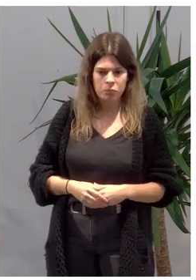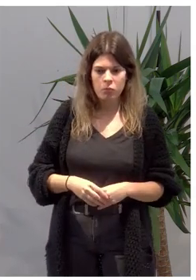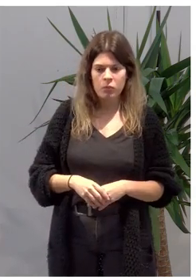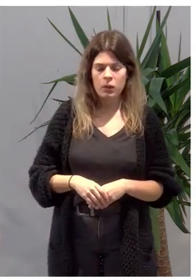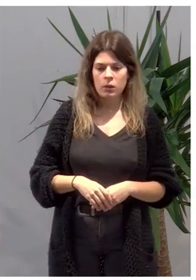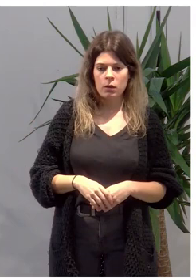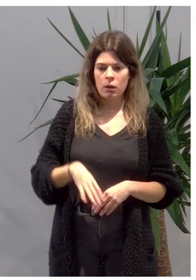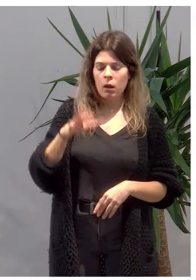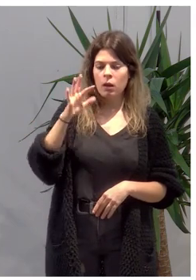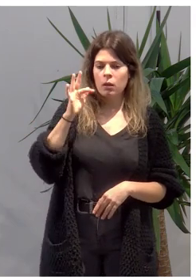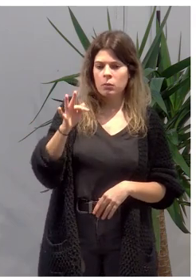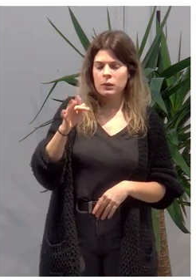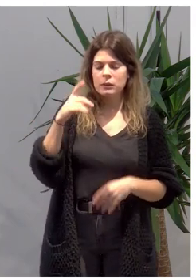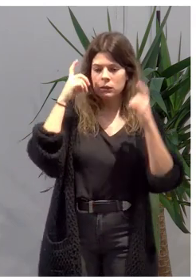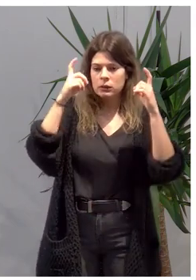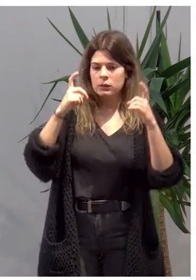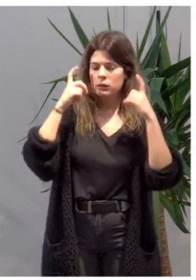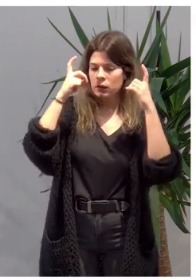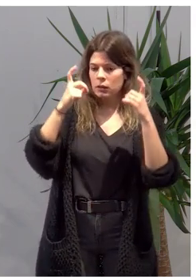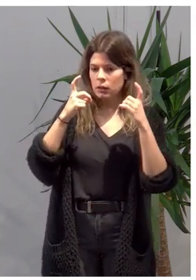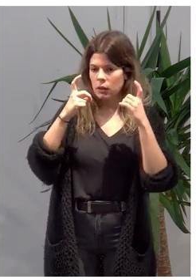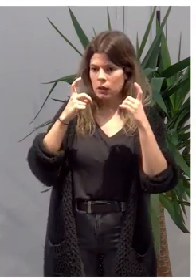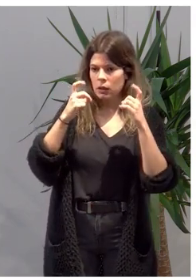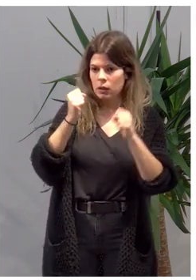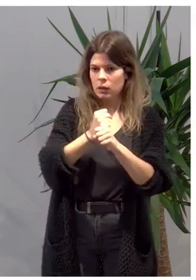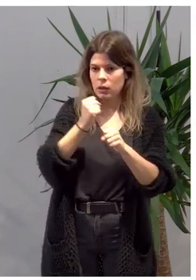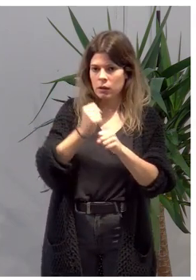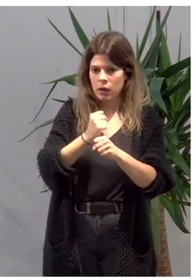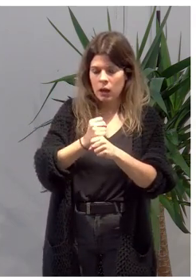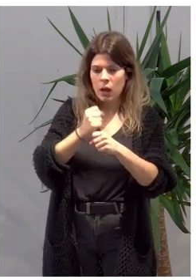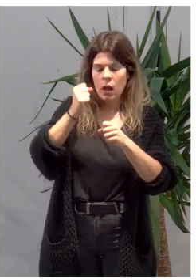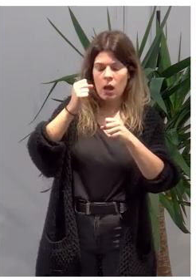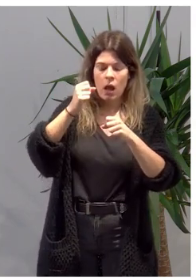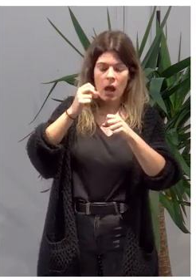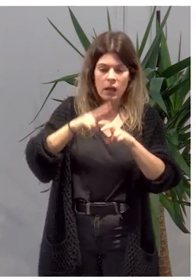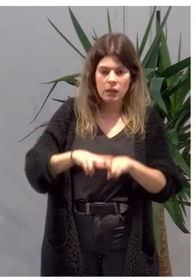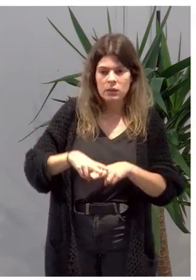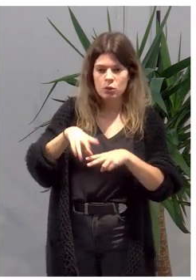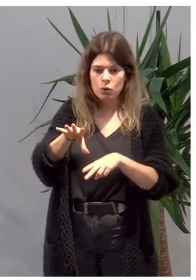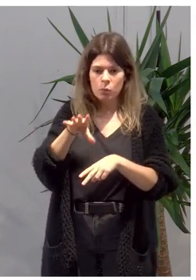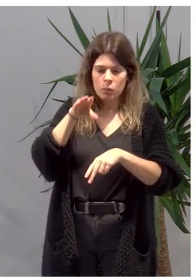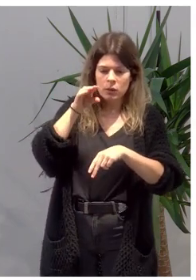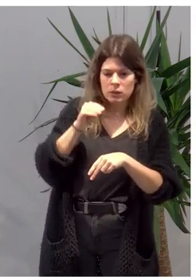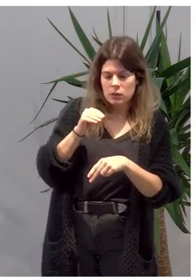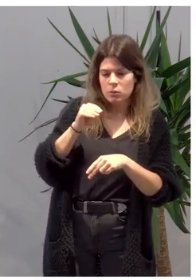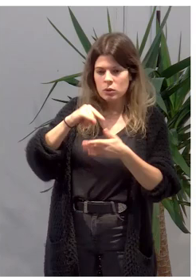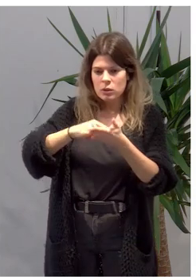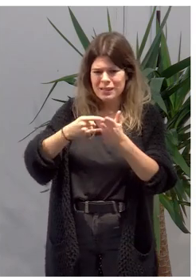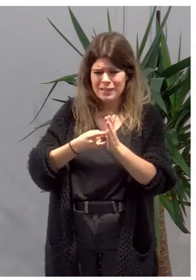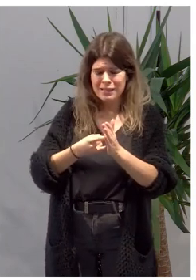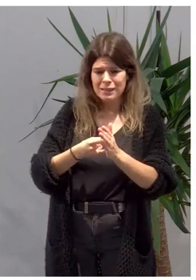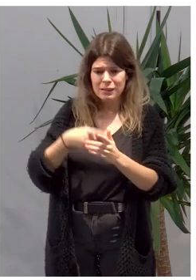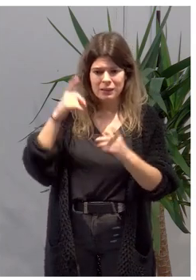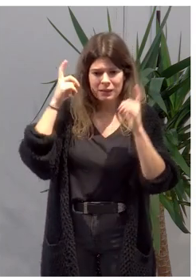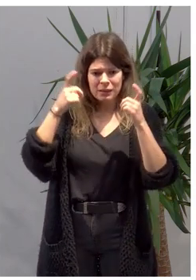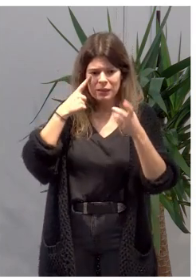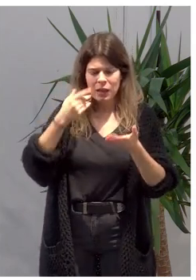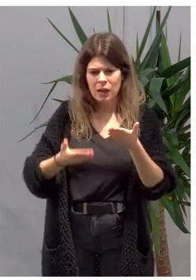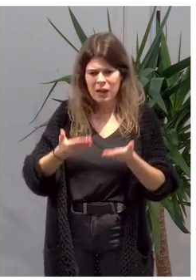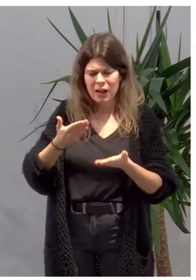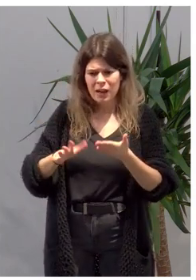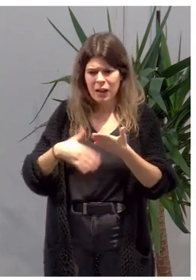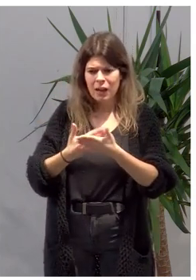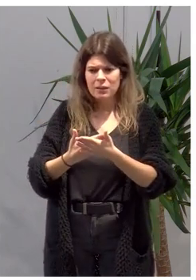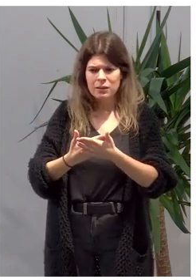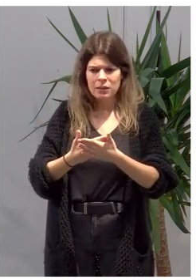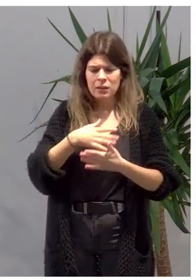Además, vamos a tratar de trabajar con un análisis comprensivo, sistémico, tratando de evaluar hasta qué punto se puede hablar de